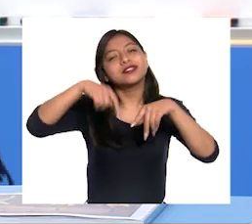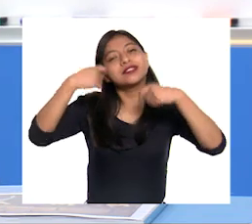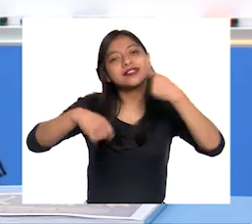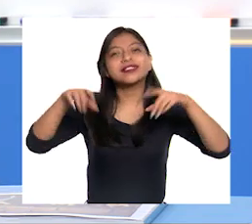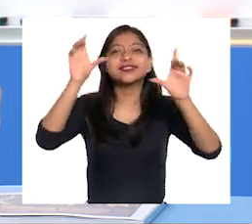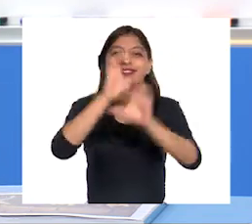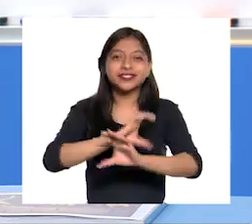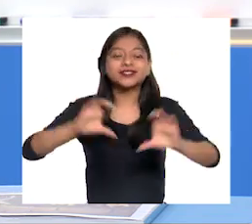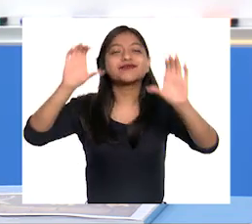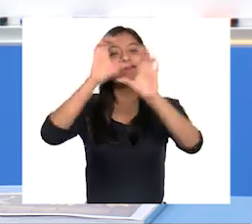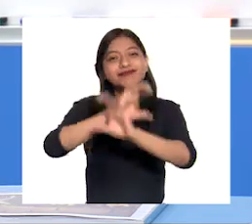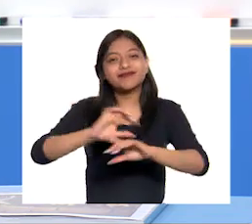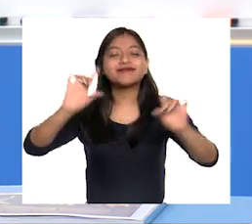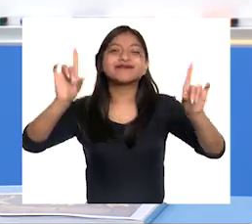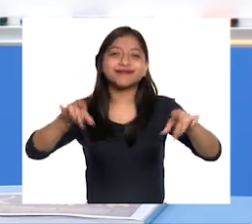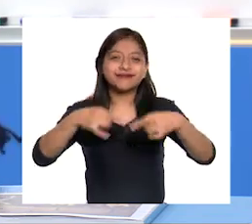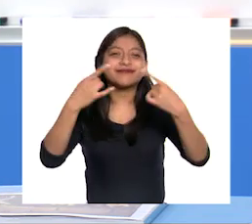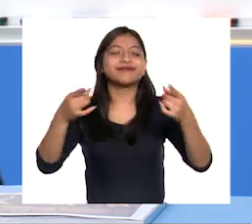Bolsitas